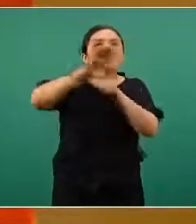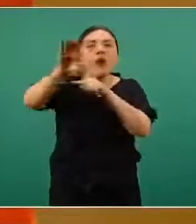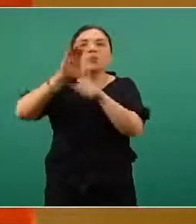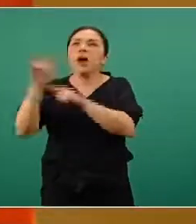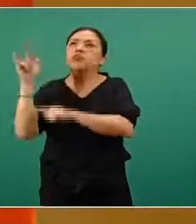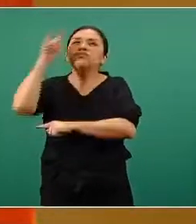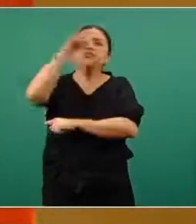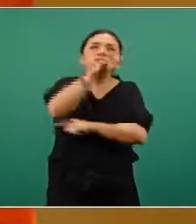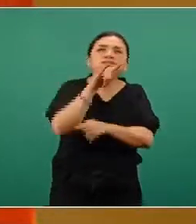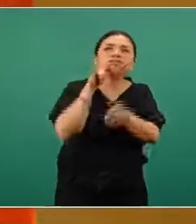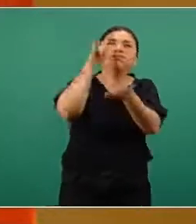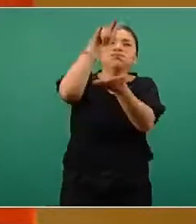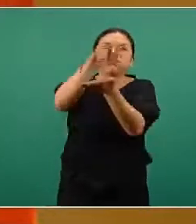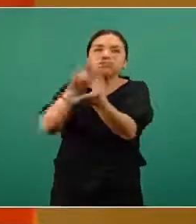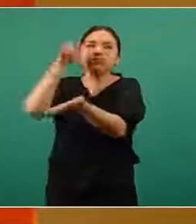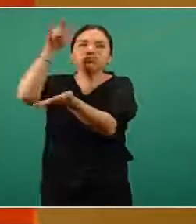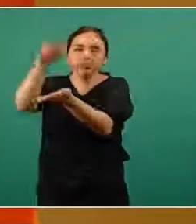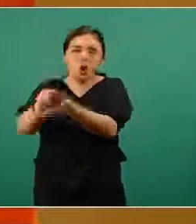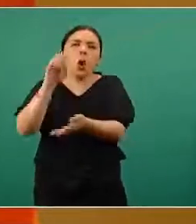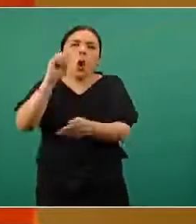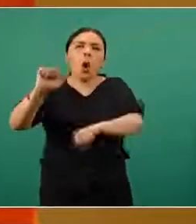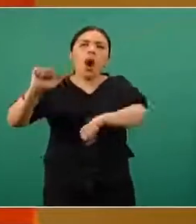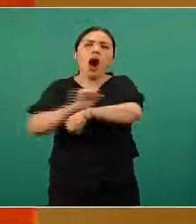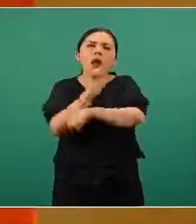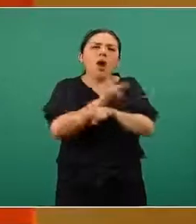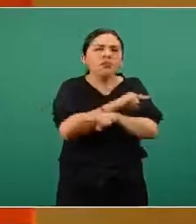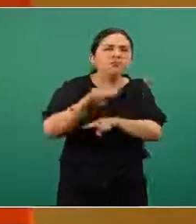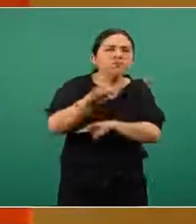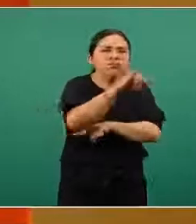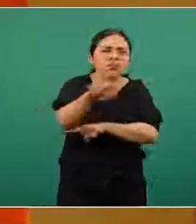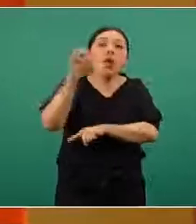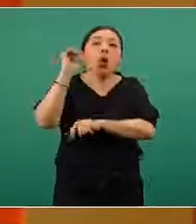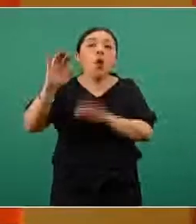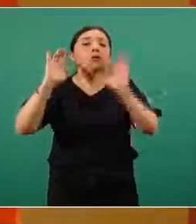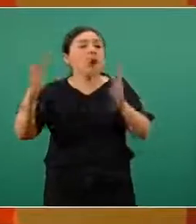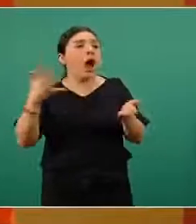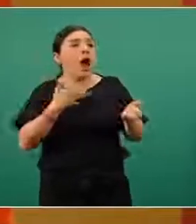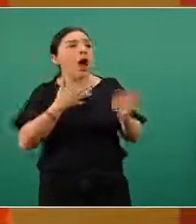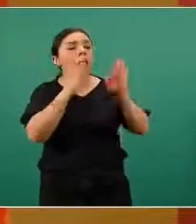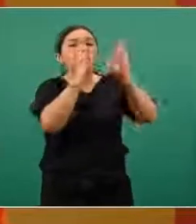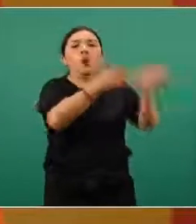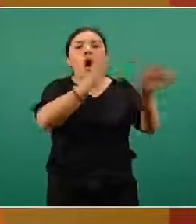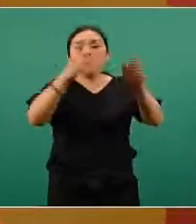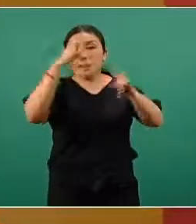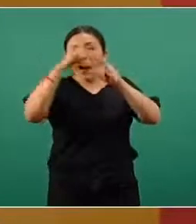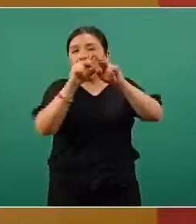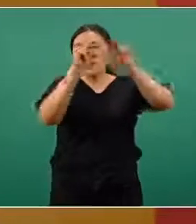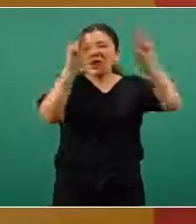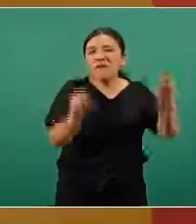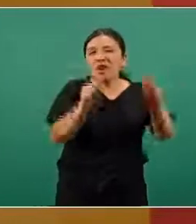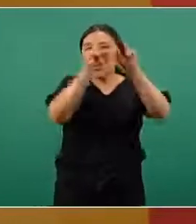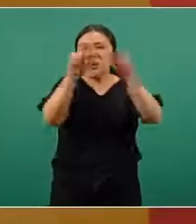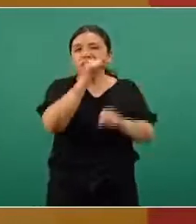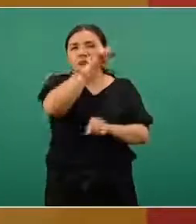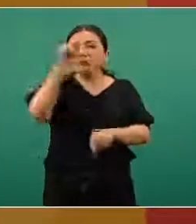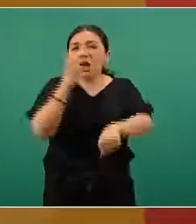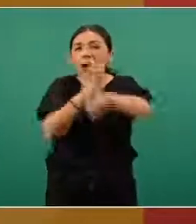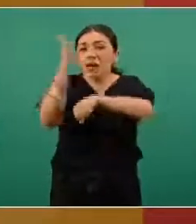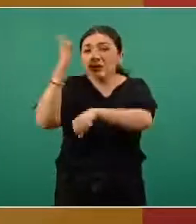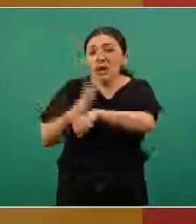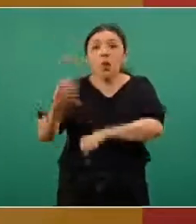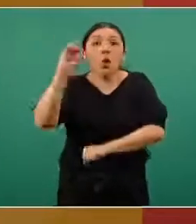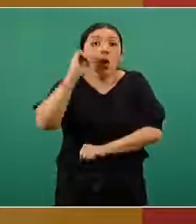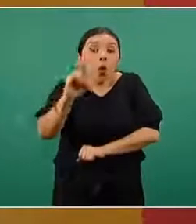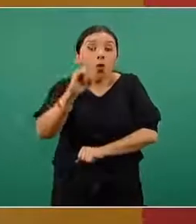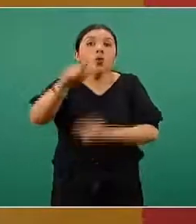y también en las terrestres, o están ya en los refrigeradores y ultracongeladores de las entidades federativas, o están ya